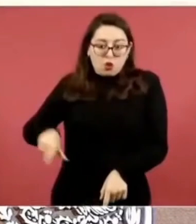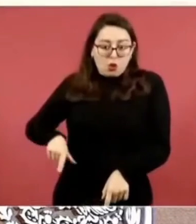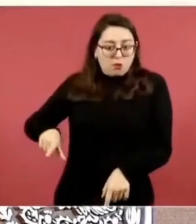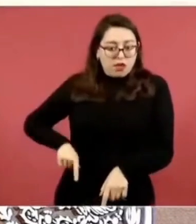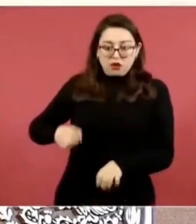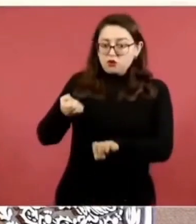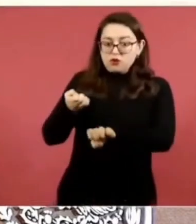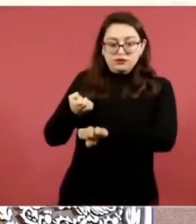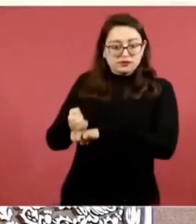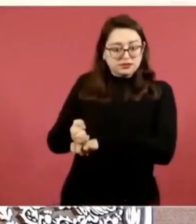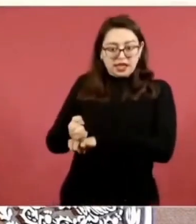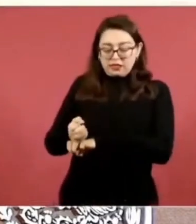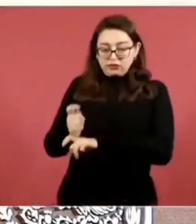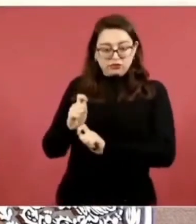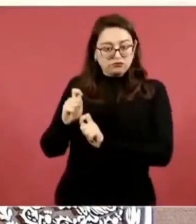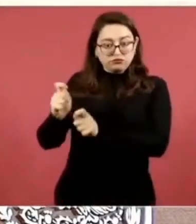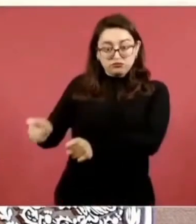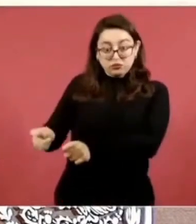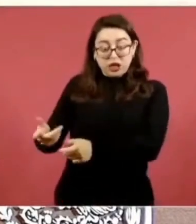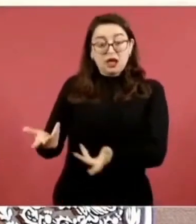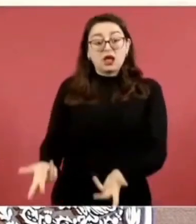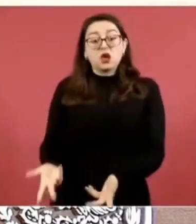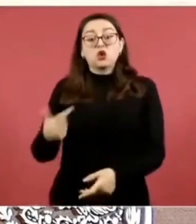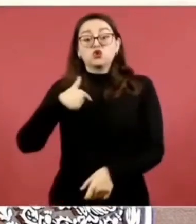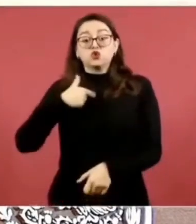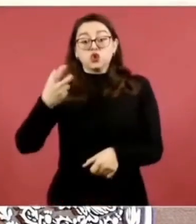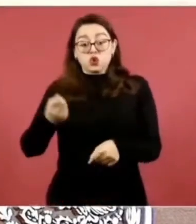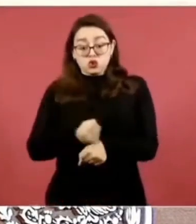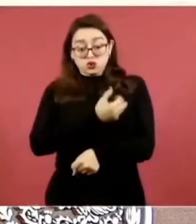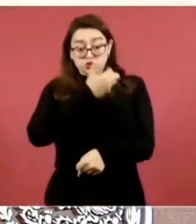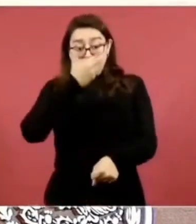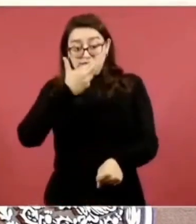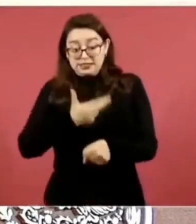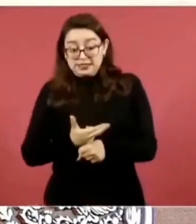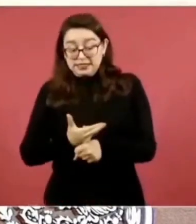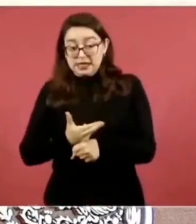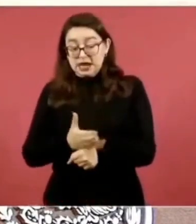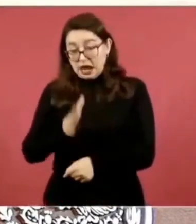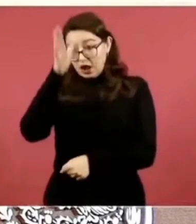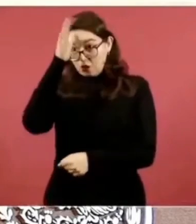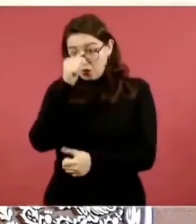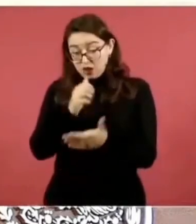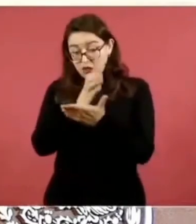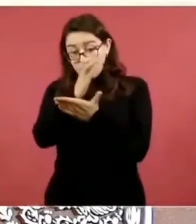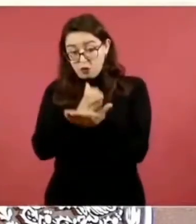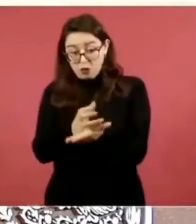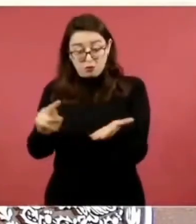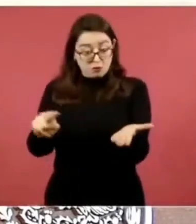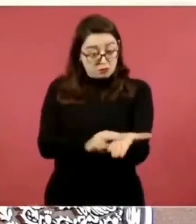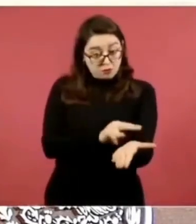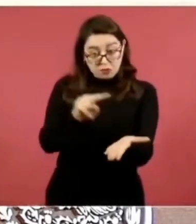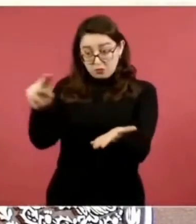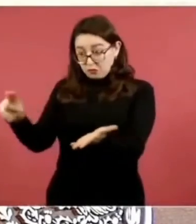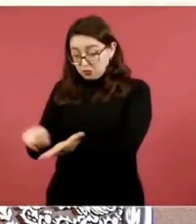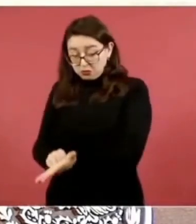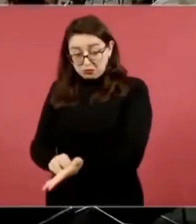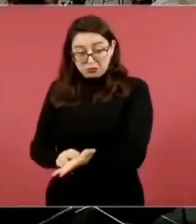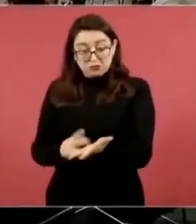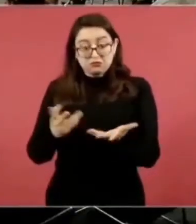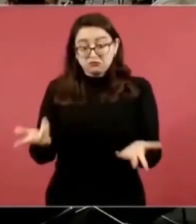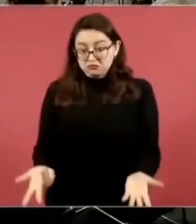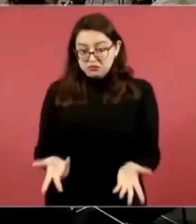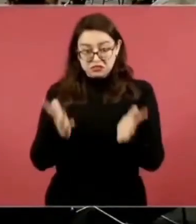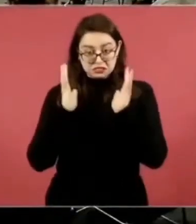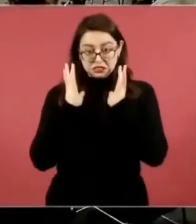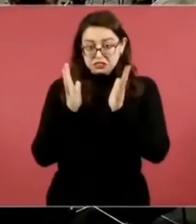que yo asumiera como subsecretario. El convenio ha sido validado